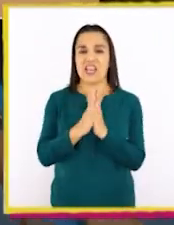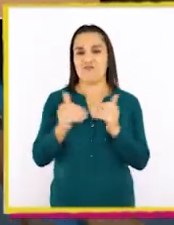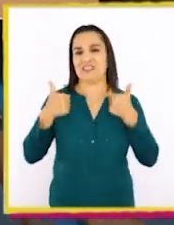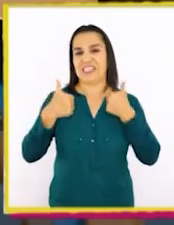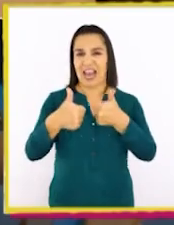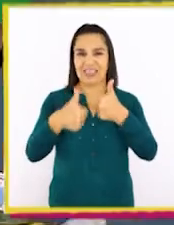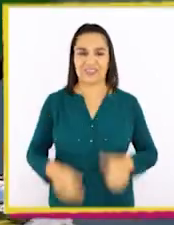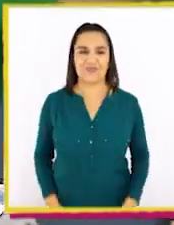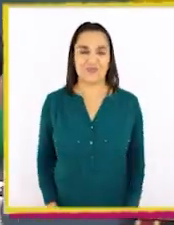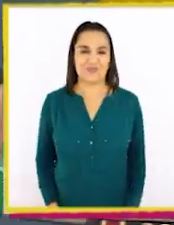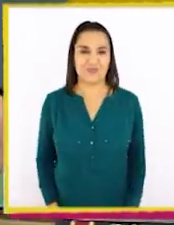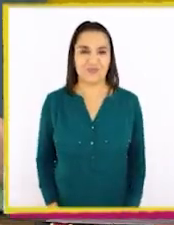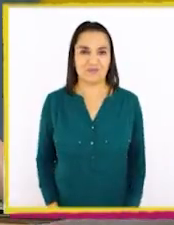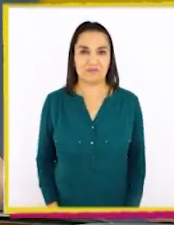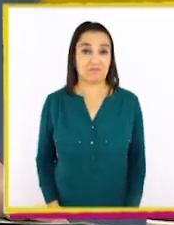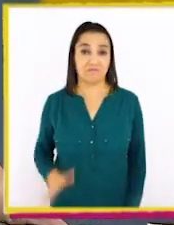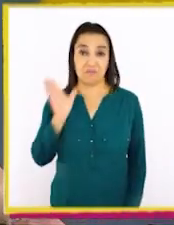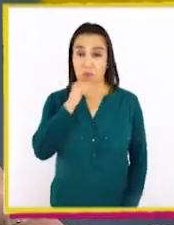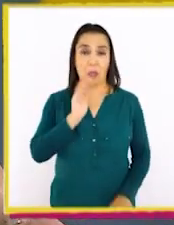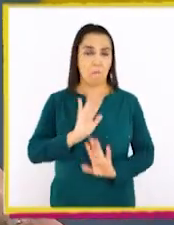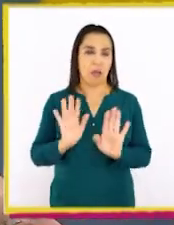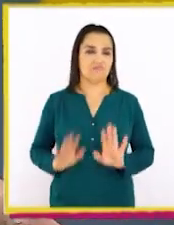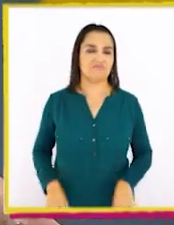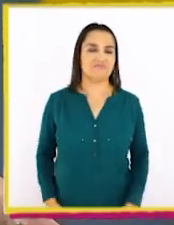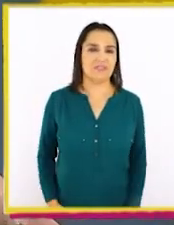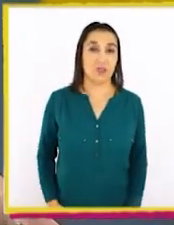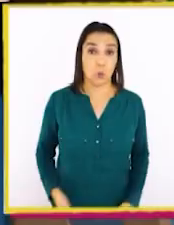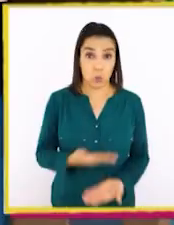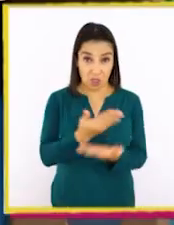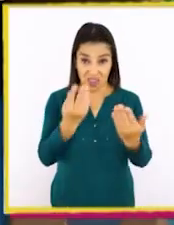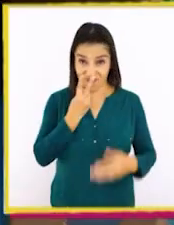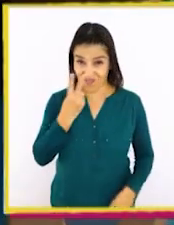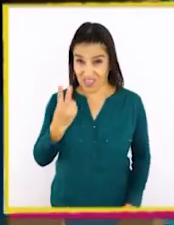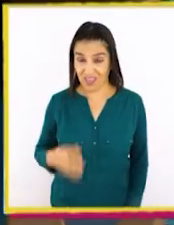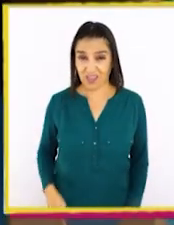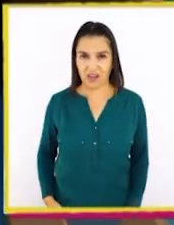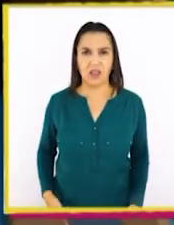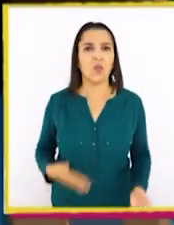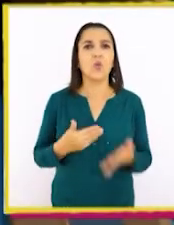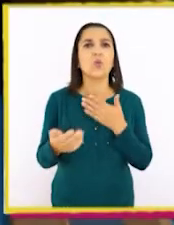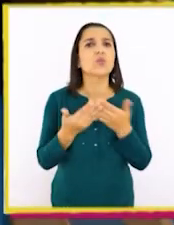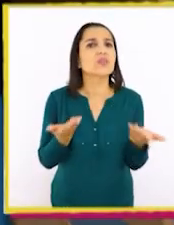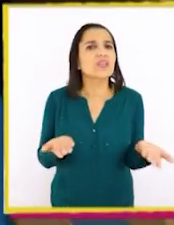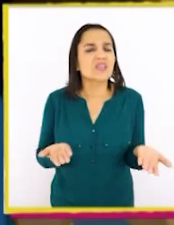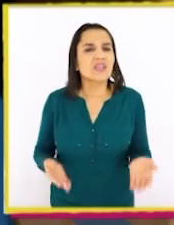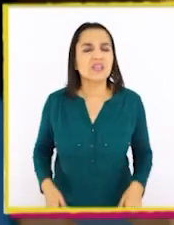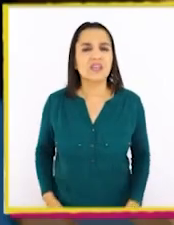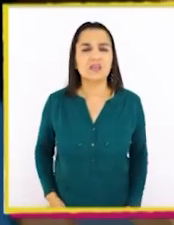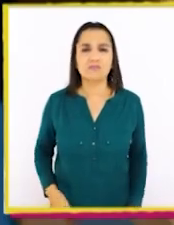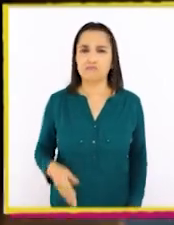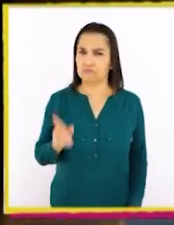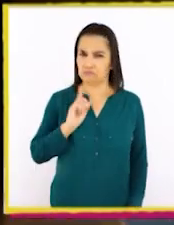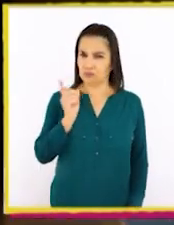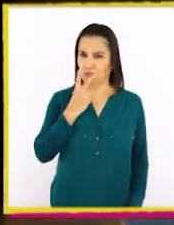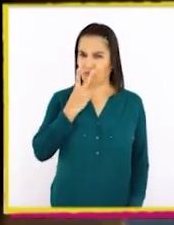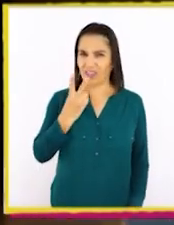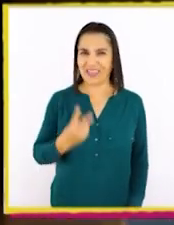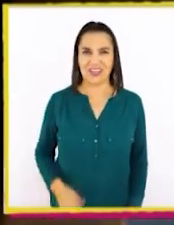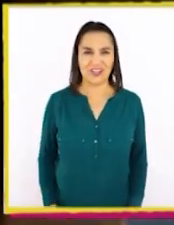¡Excelente! ¡No veo más! ¿Y ustedes? ¿Dónde? ¡No lo veo!